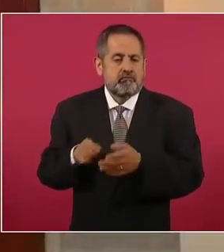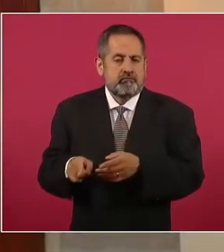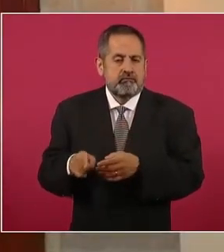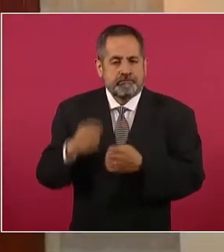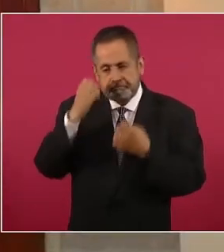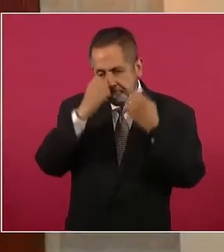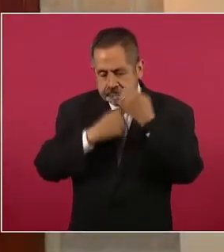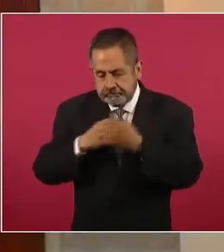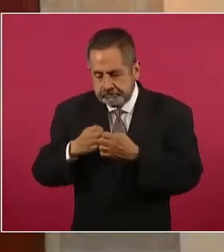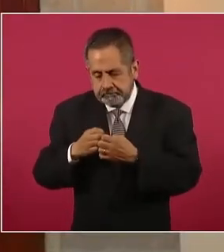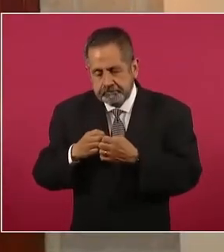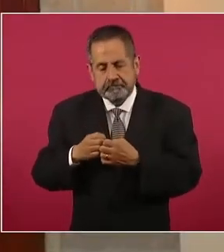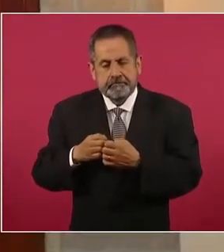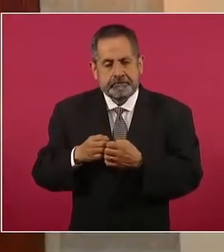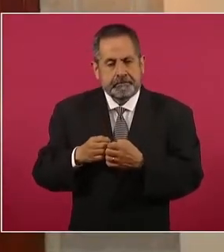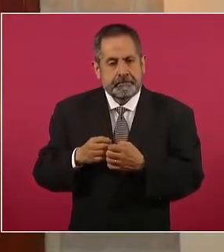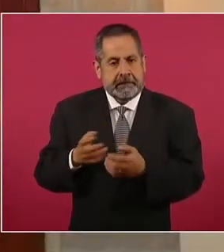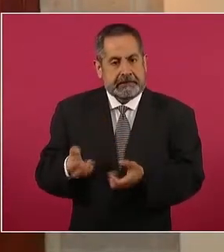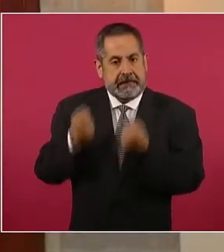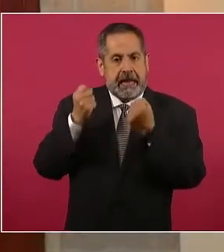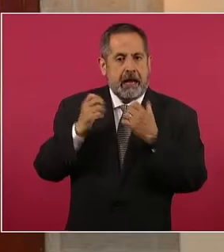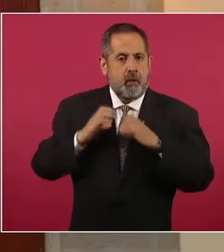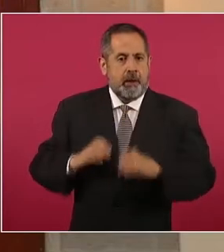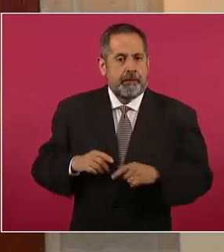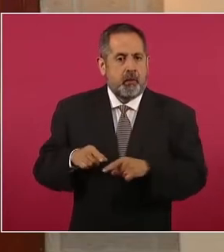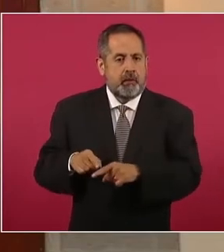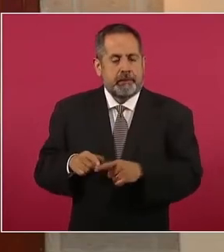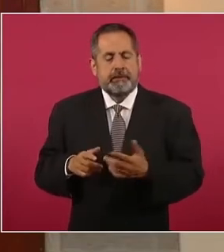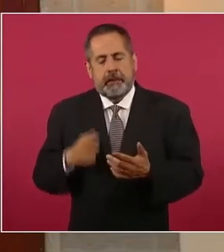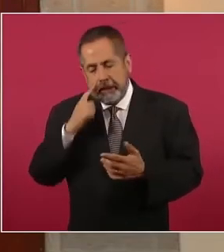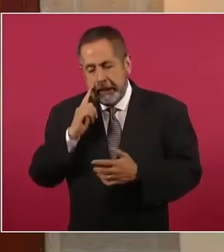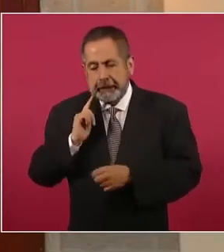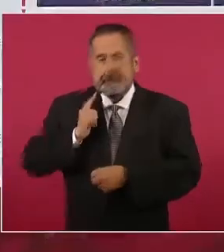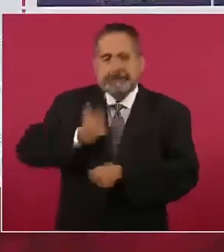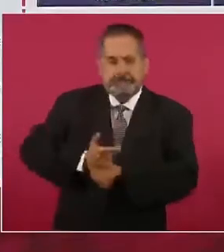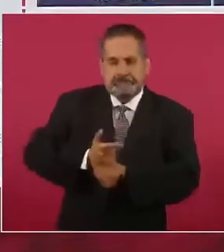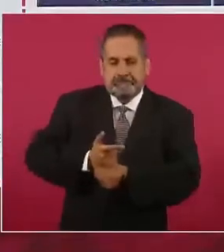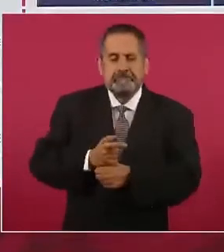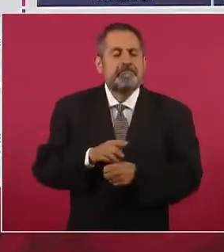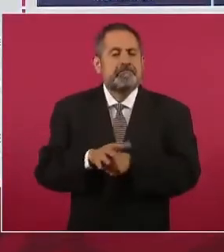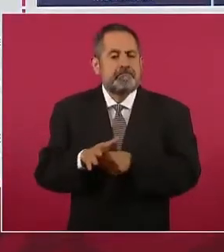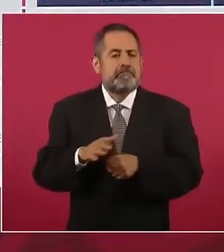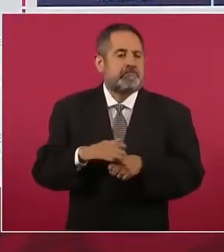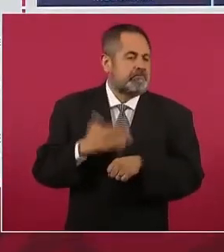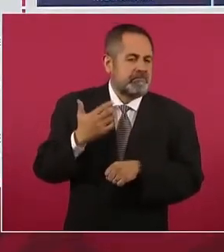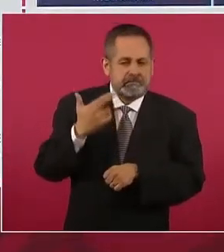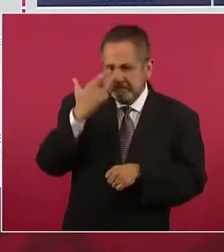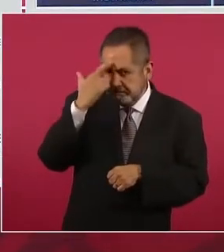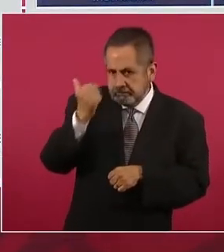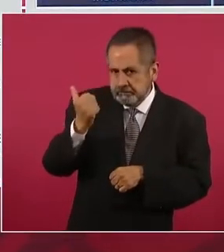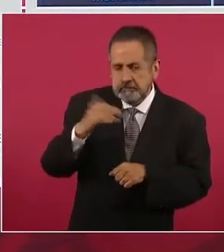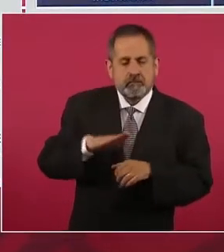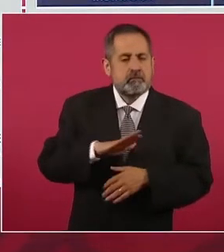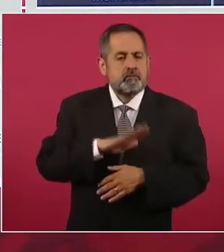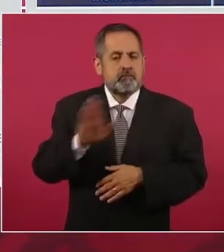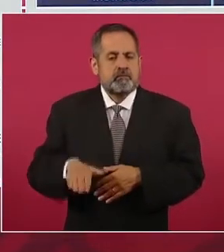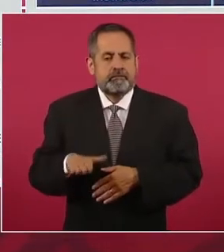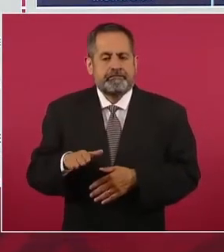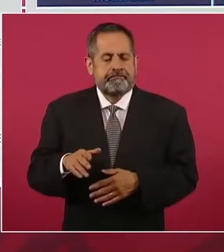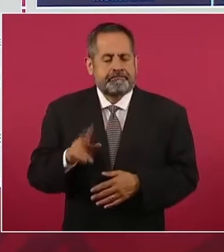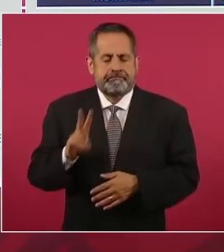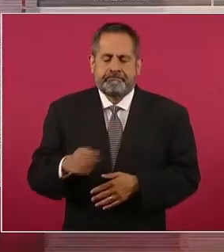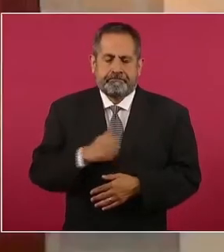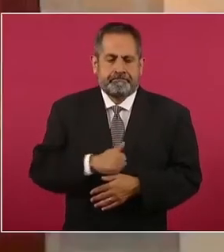y de la homologación de los dictámenes forenses, cuál fue la causa del deceso lamentable